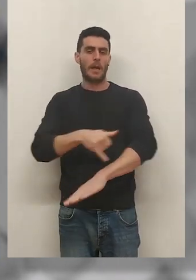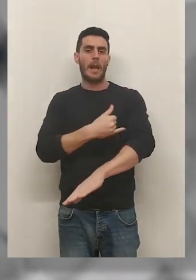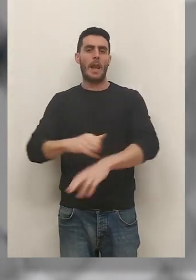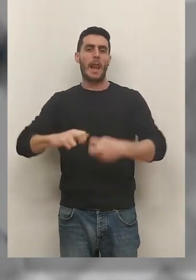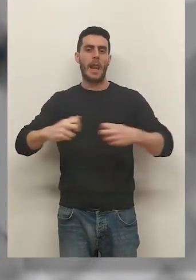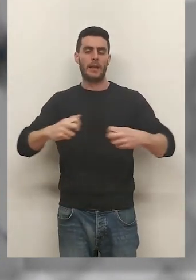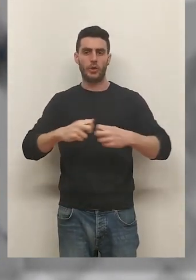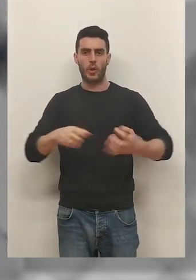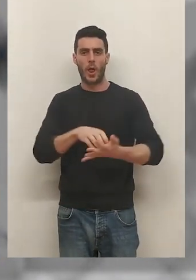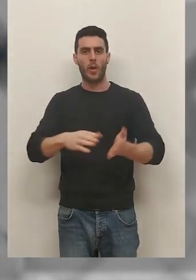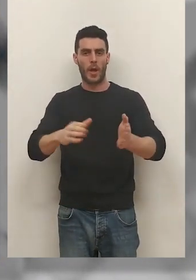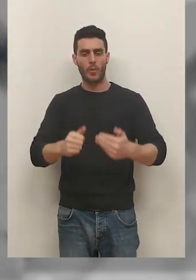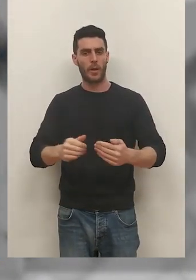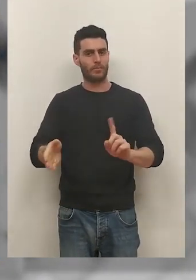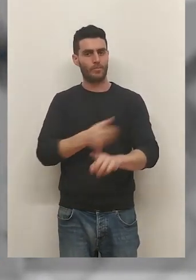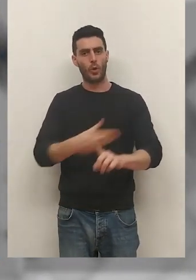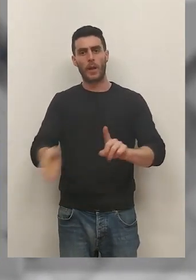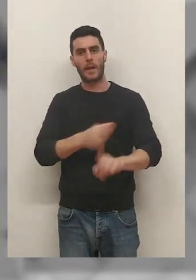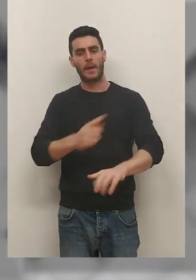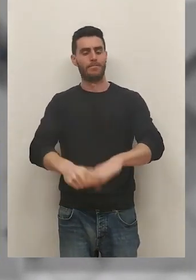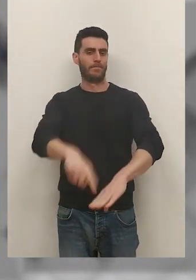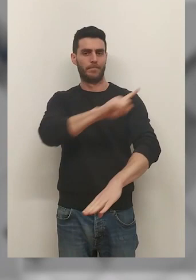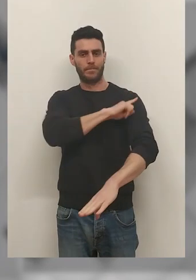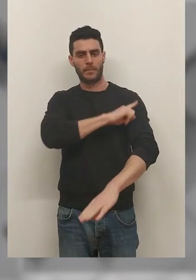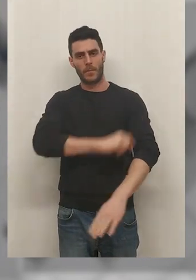demuestran, sin ninguna duda, una brutalidad extrema.